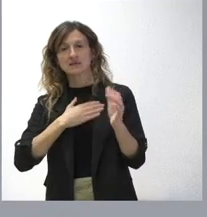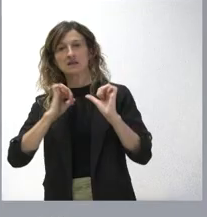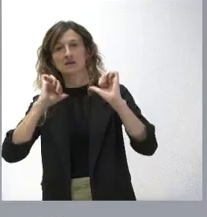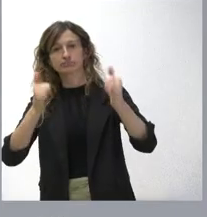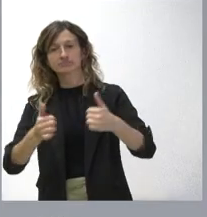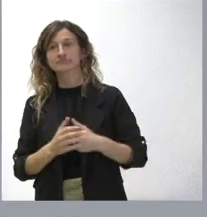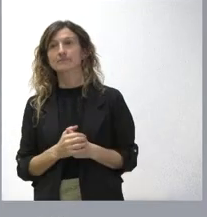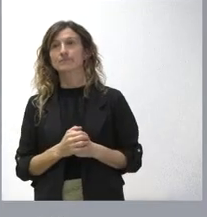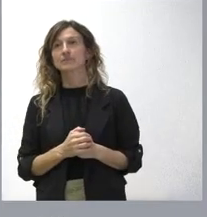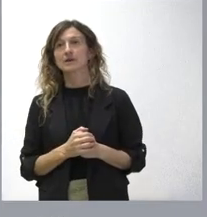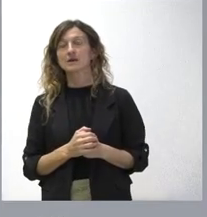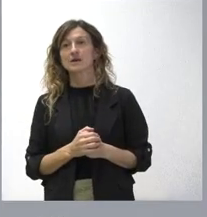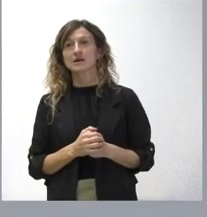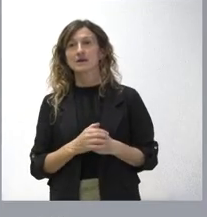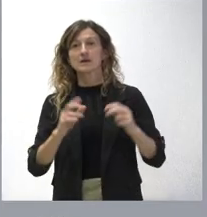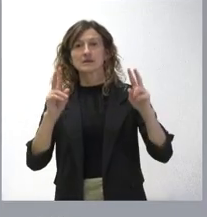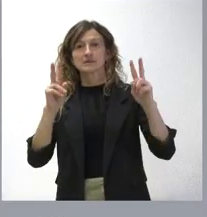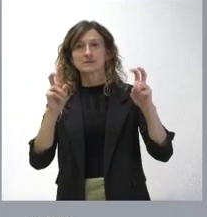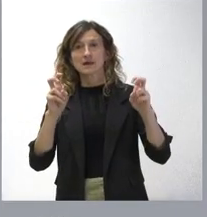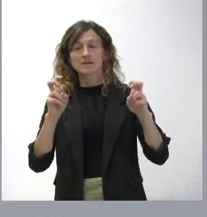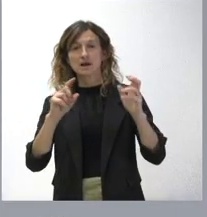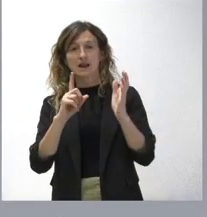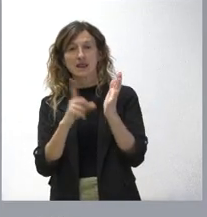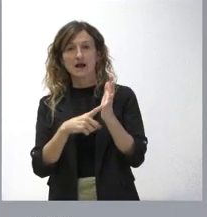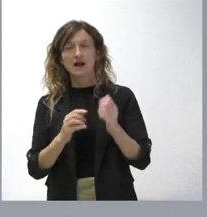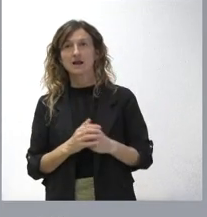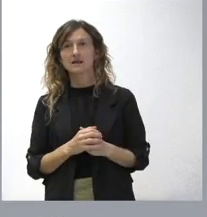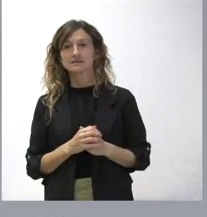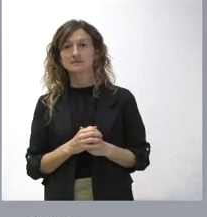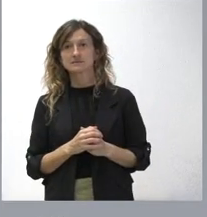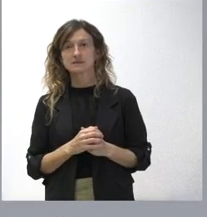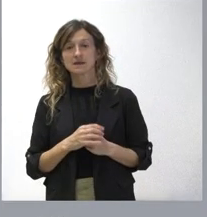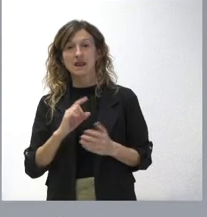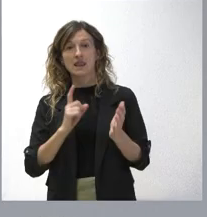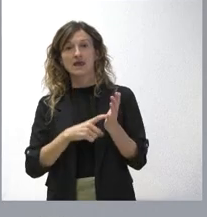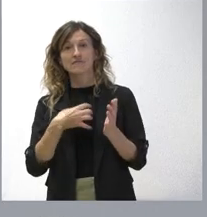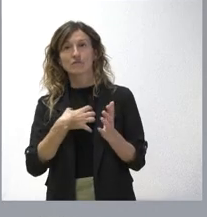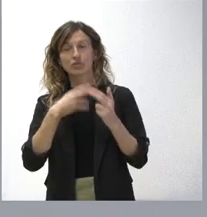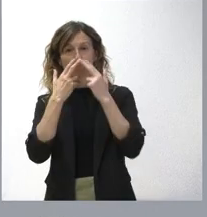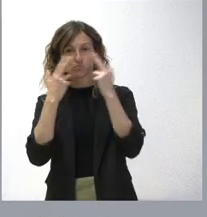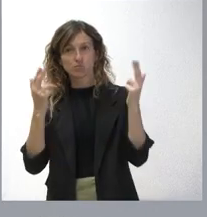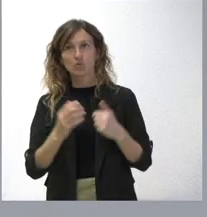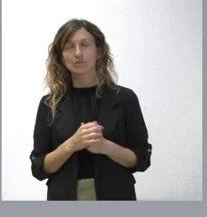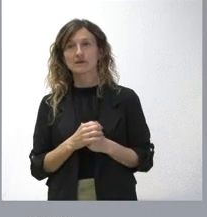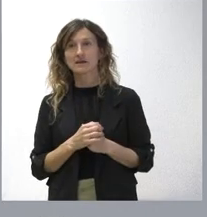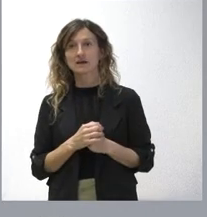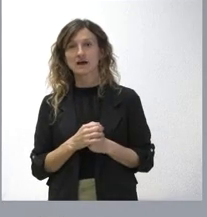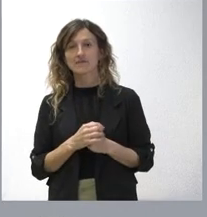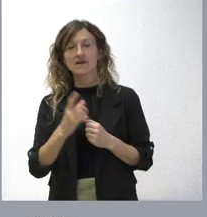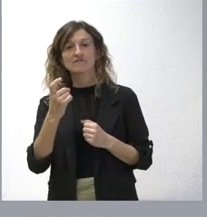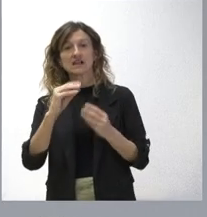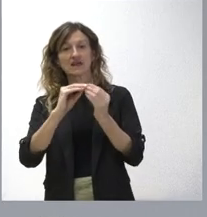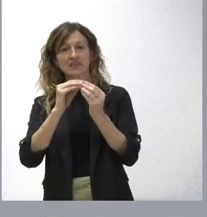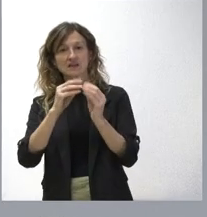Respecto a las demás previsiones legales de la ley de función pública, como tal, se requieren desarrollos